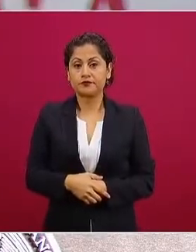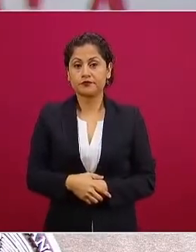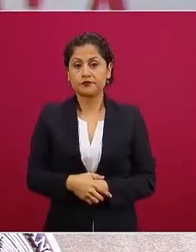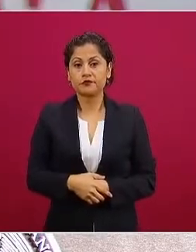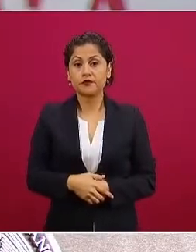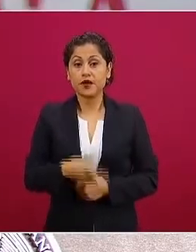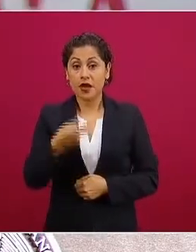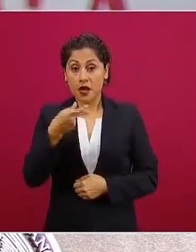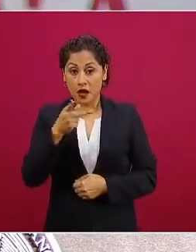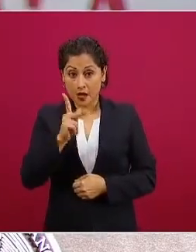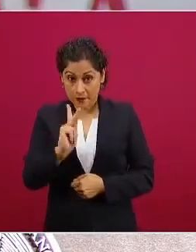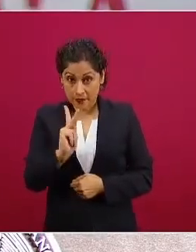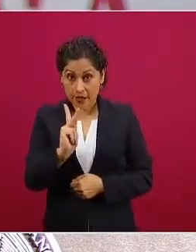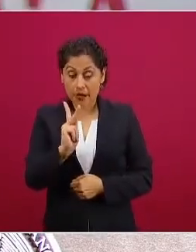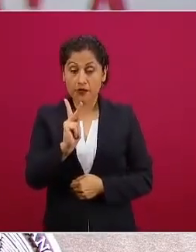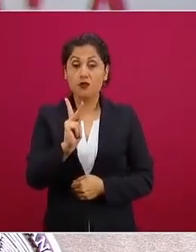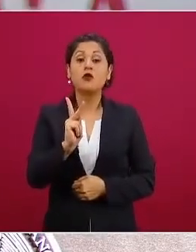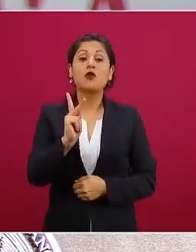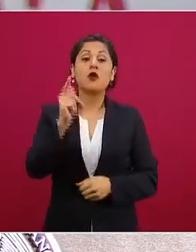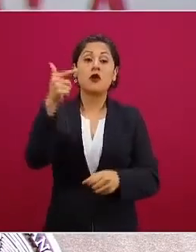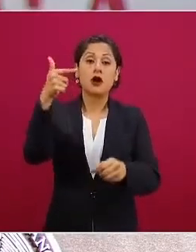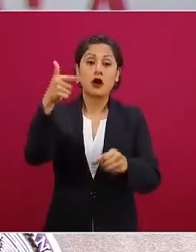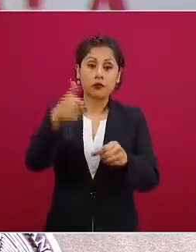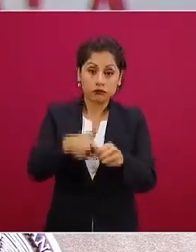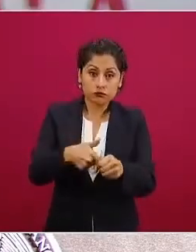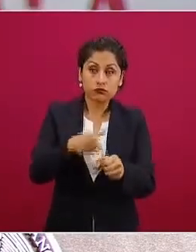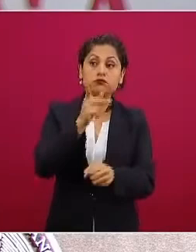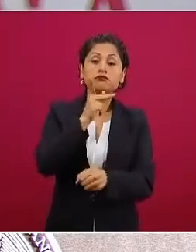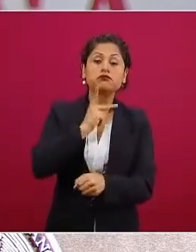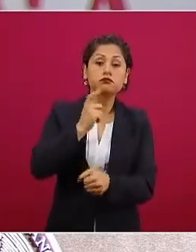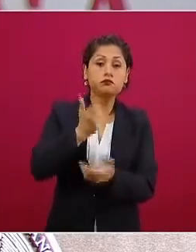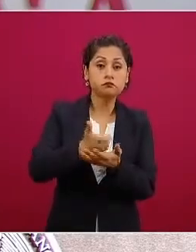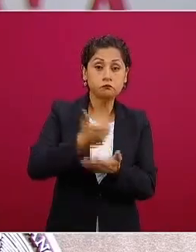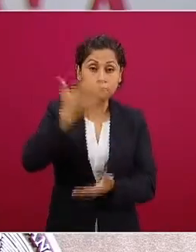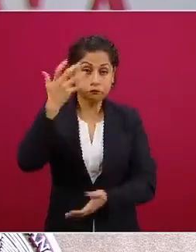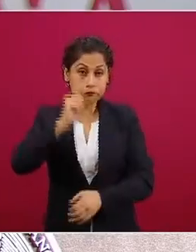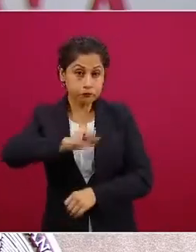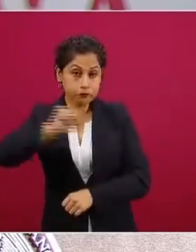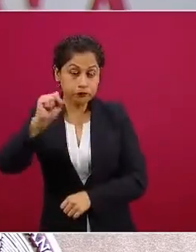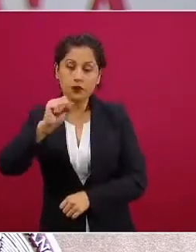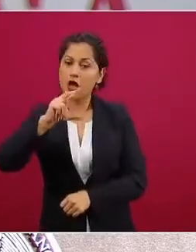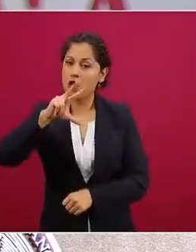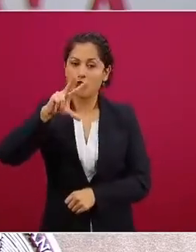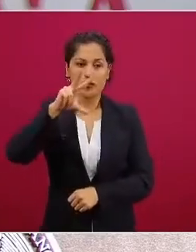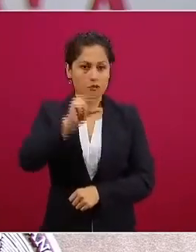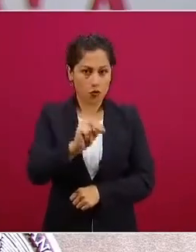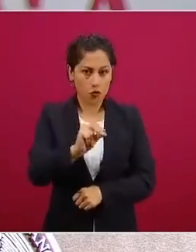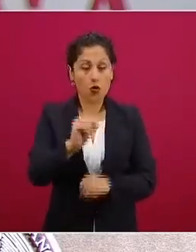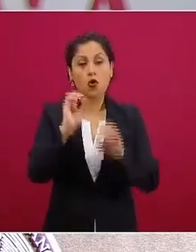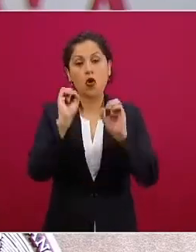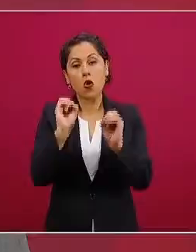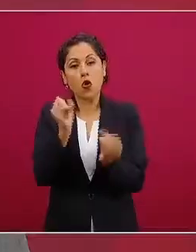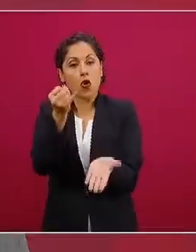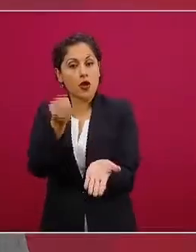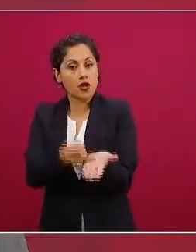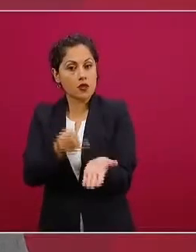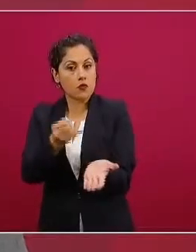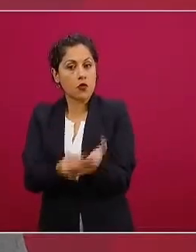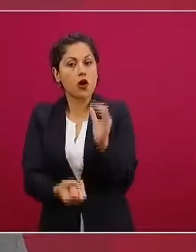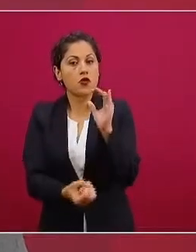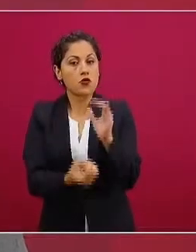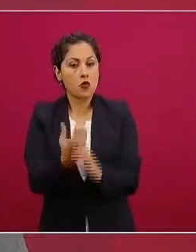de los combustibles, sin aumentar impuestos o crear impuestos nuevos